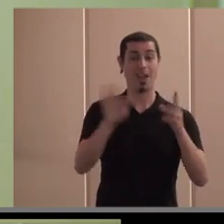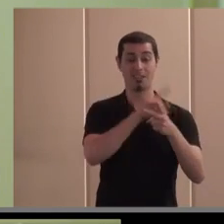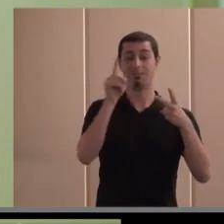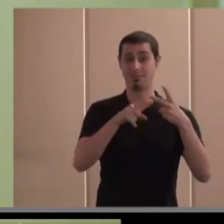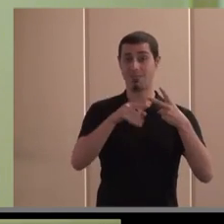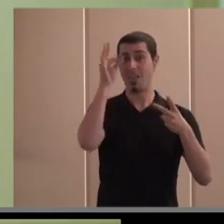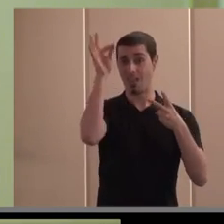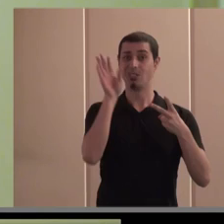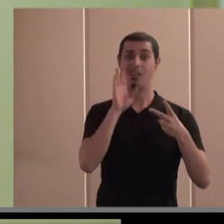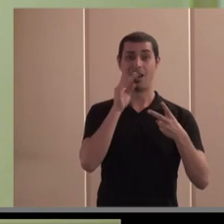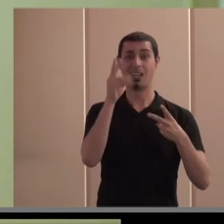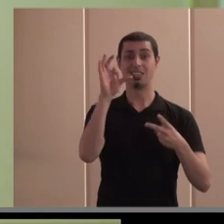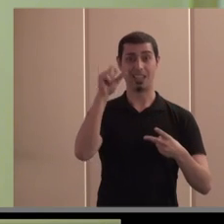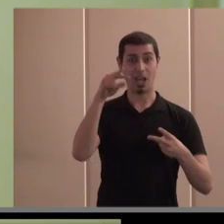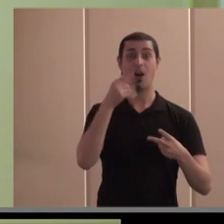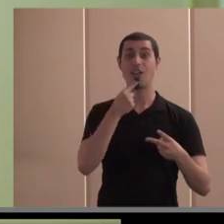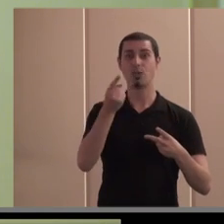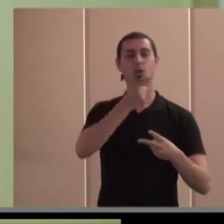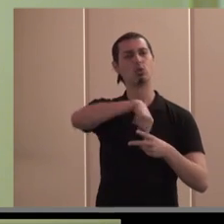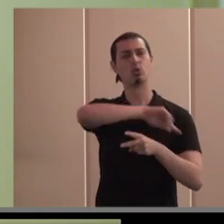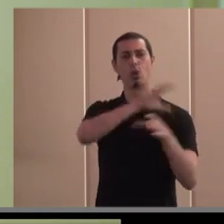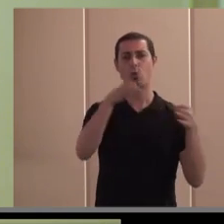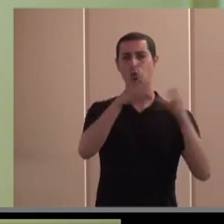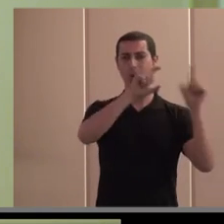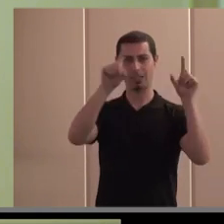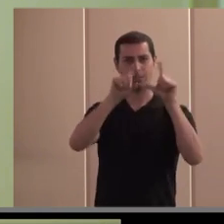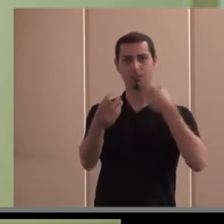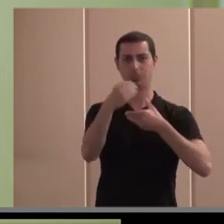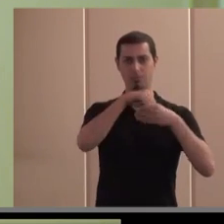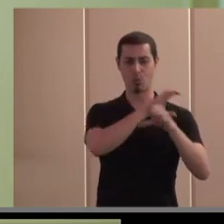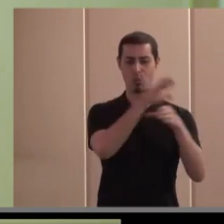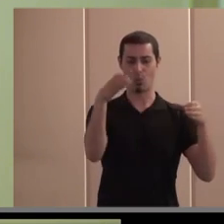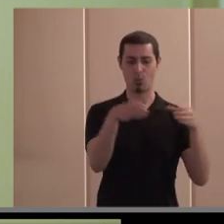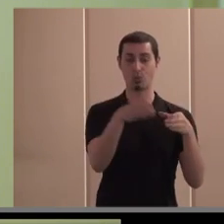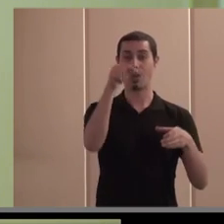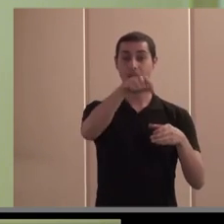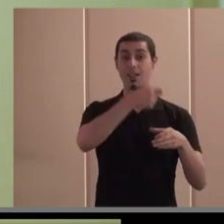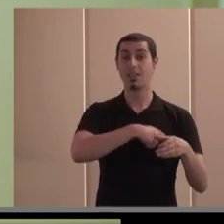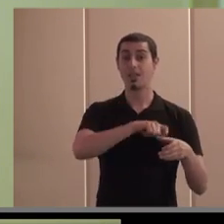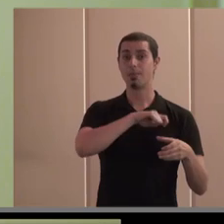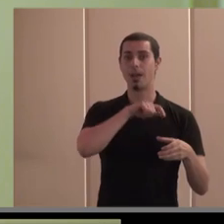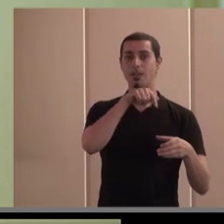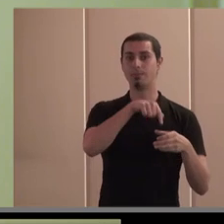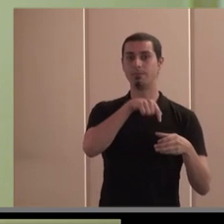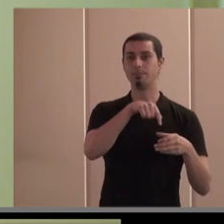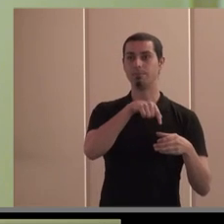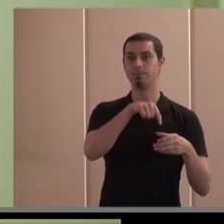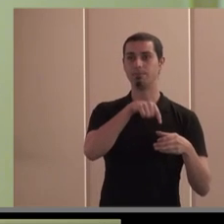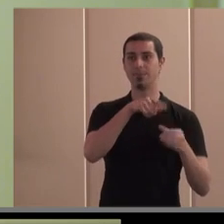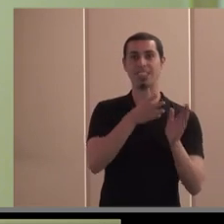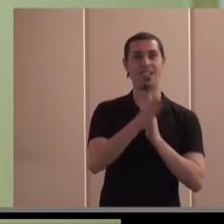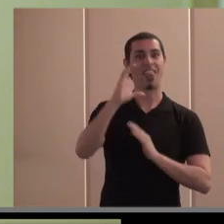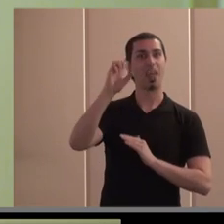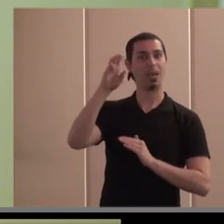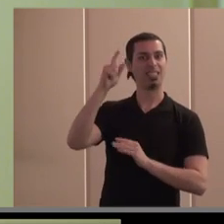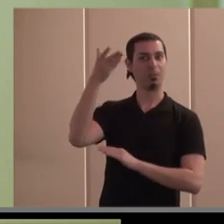efectivamente Santiago ha comentado. Estamos ante un conjunto empresarial que en España y bajo el paraguas de